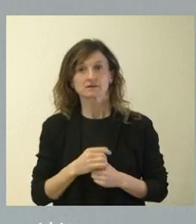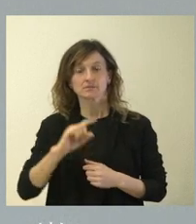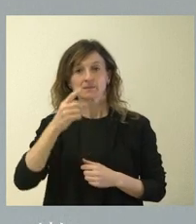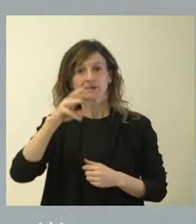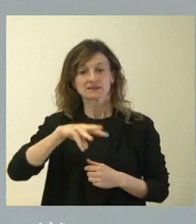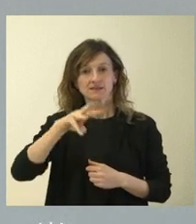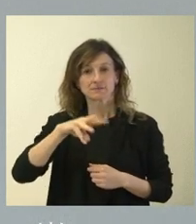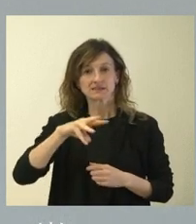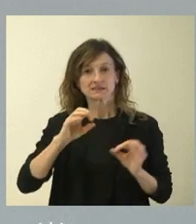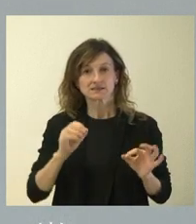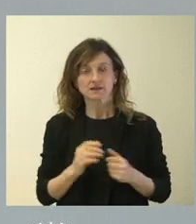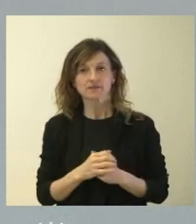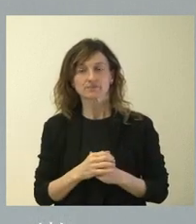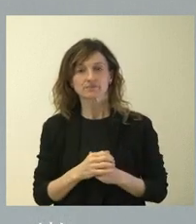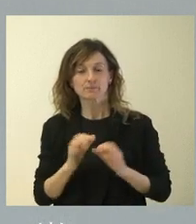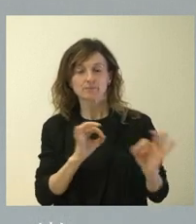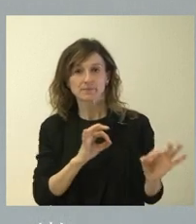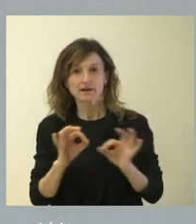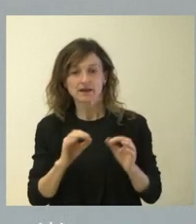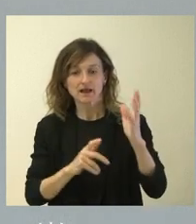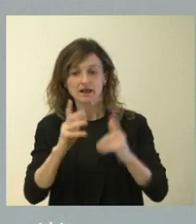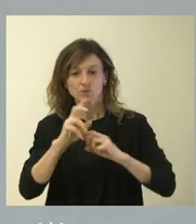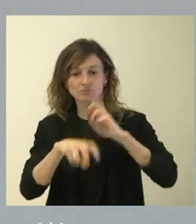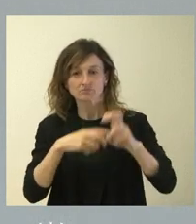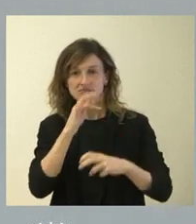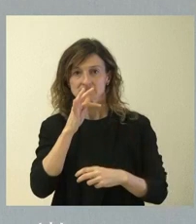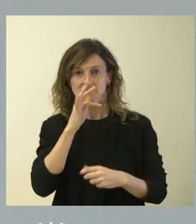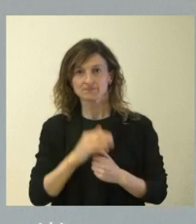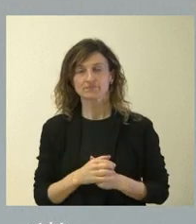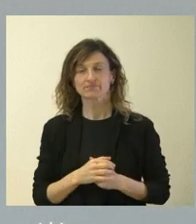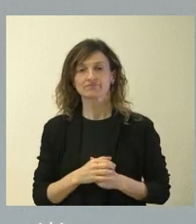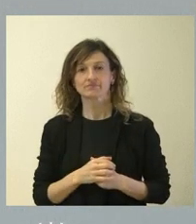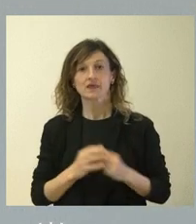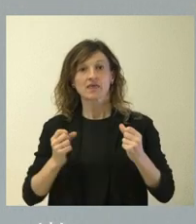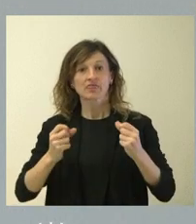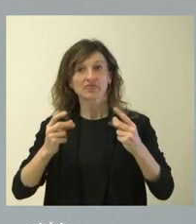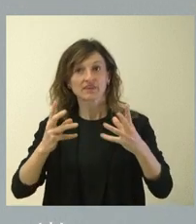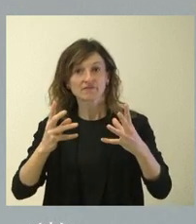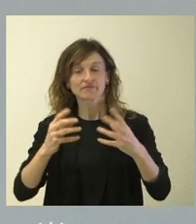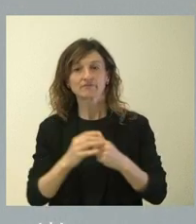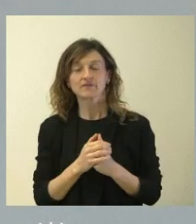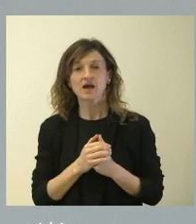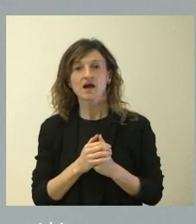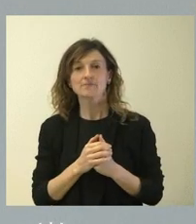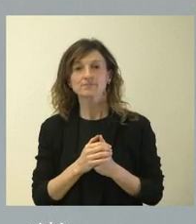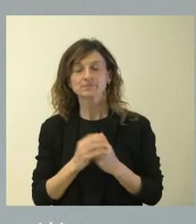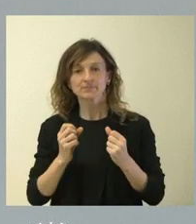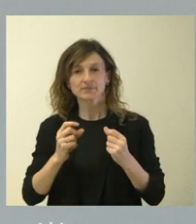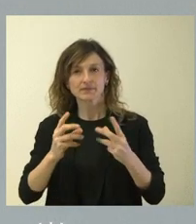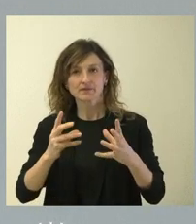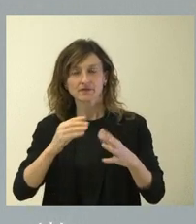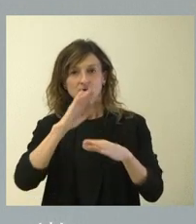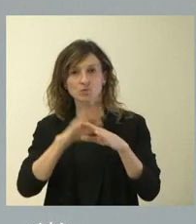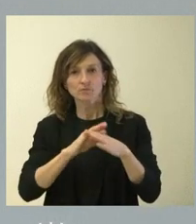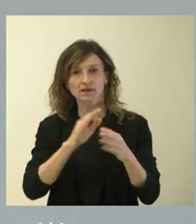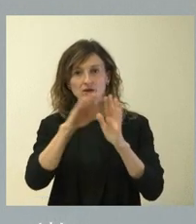no estamos haciendo ninguna previsión de modificar los cálculos que teníamos. Esta cifra que decimos se cumple en dos